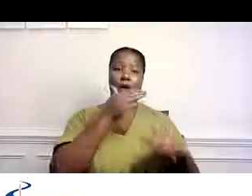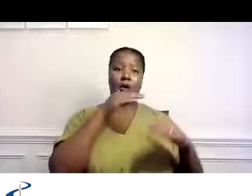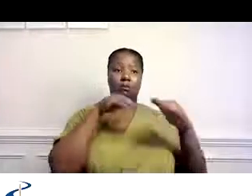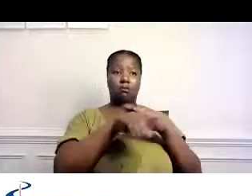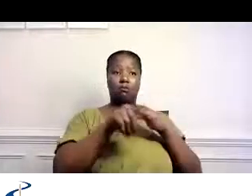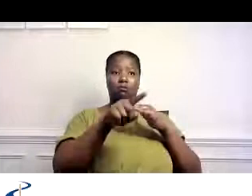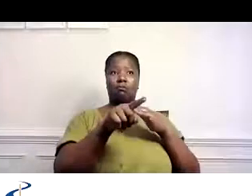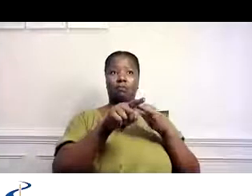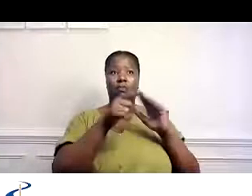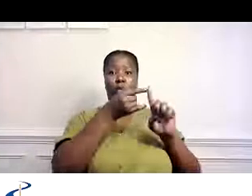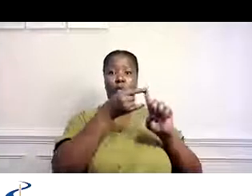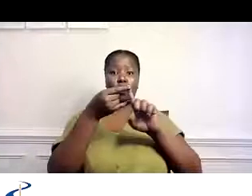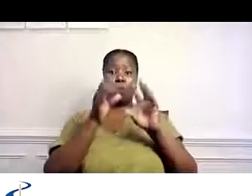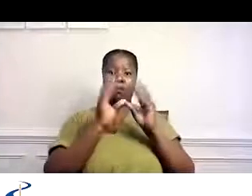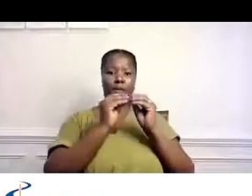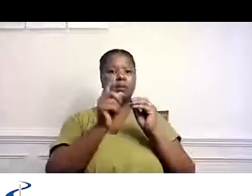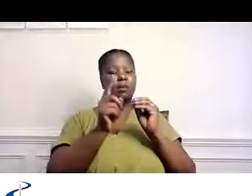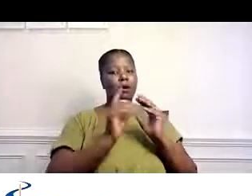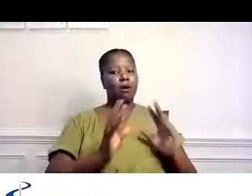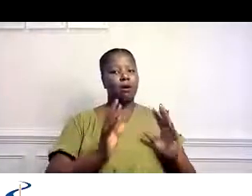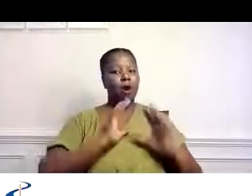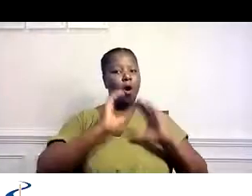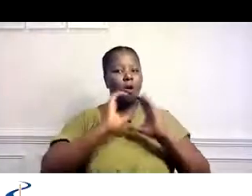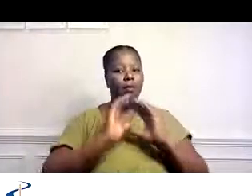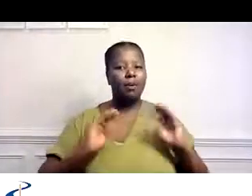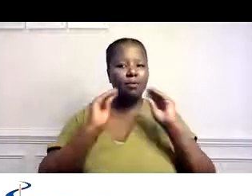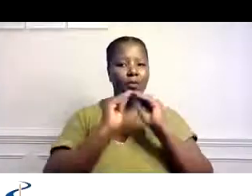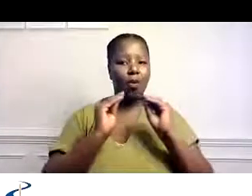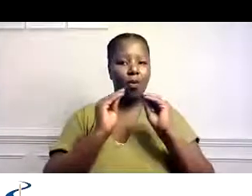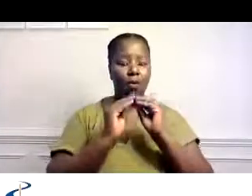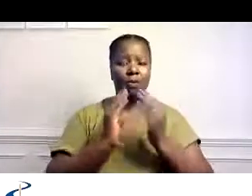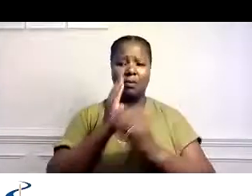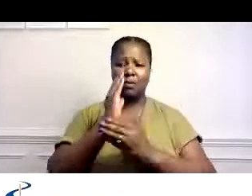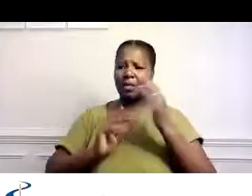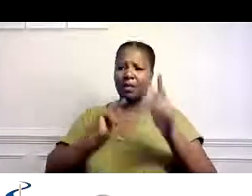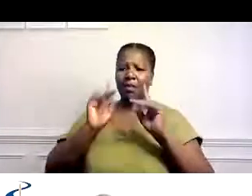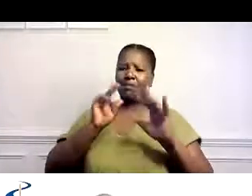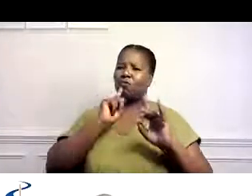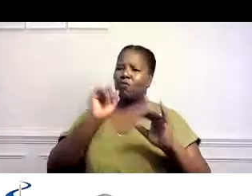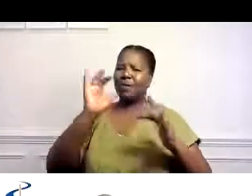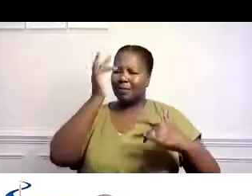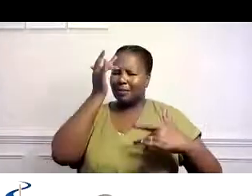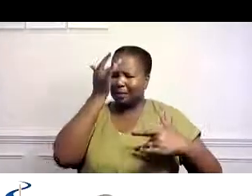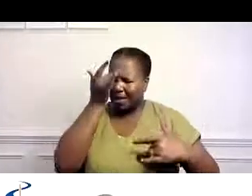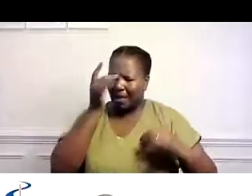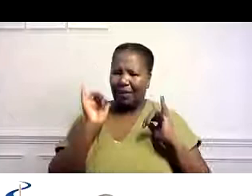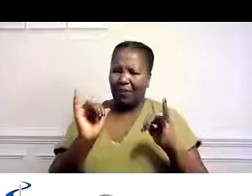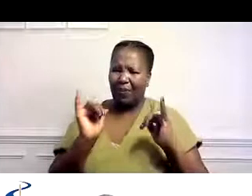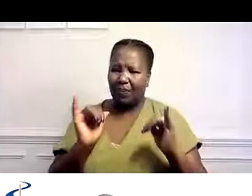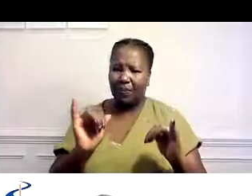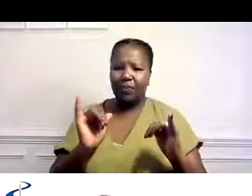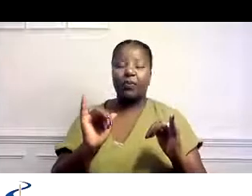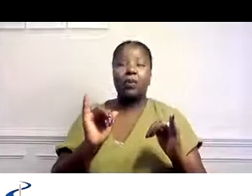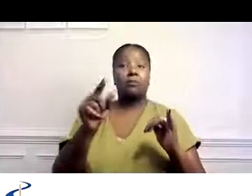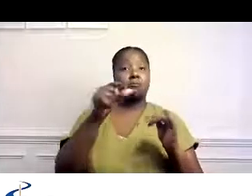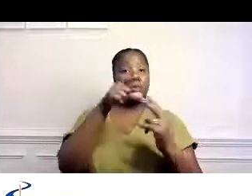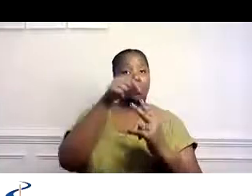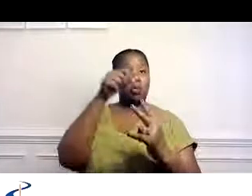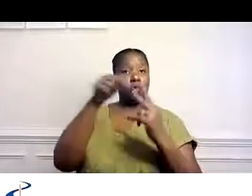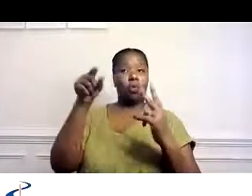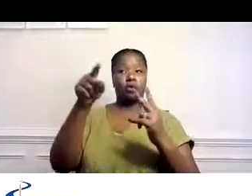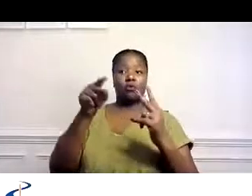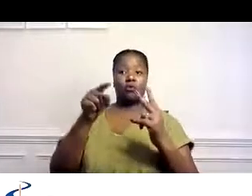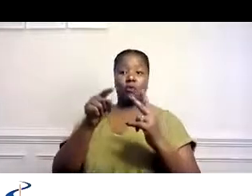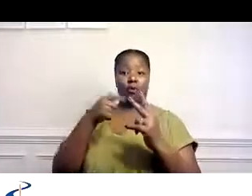servicios alternativos o disculpen, remotos. De hecho, una familia nos dijo que la participación de su ser querido mejoró